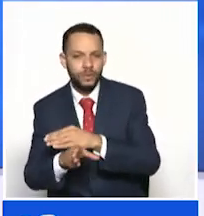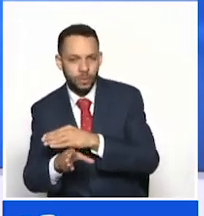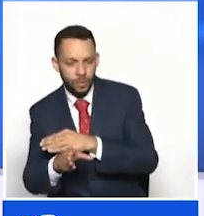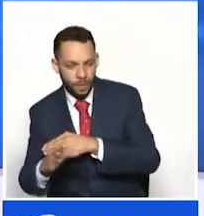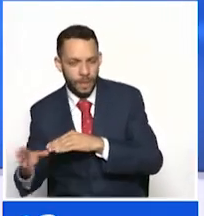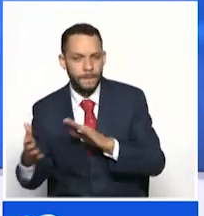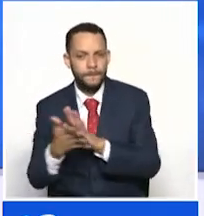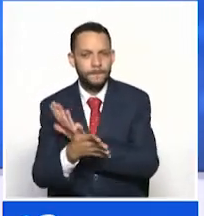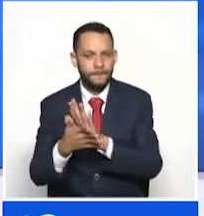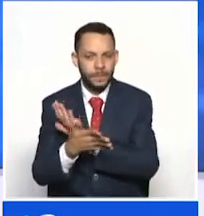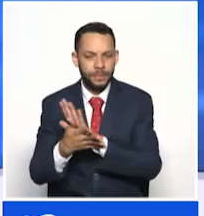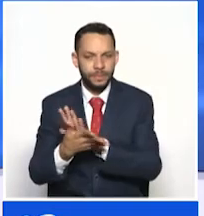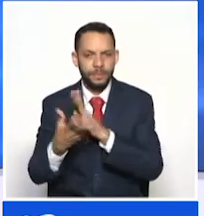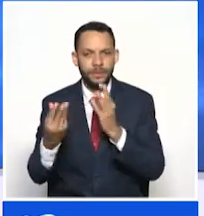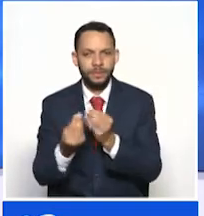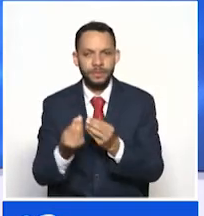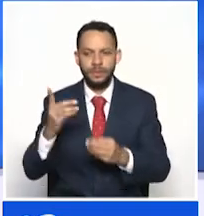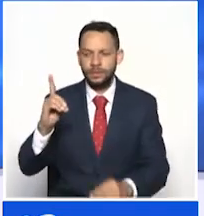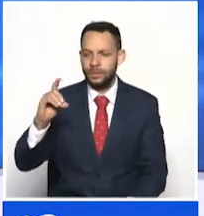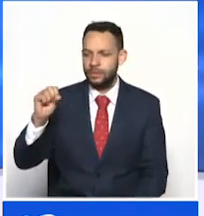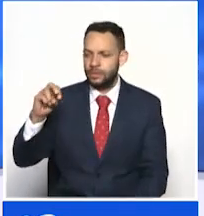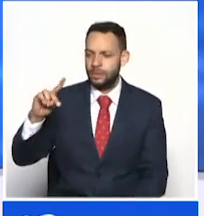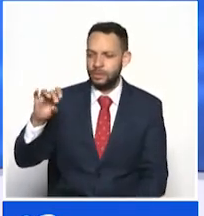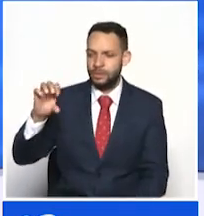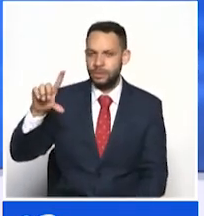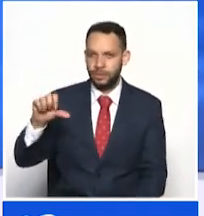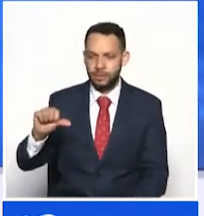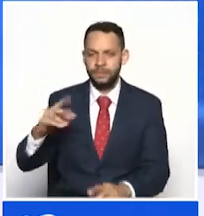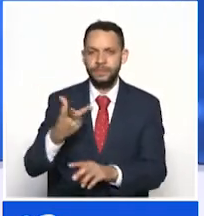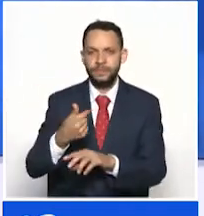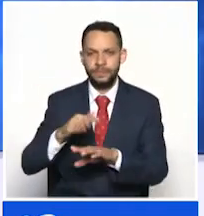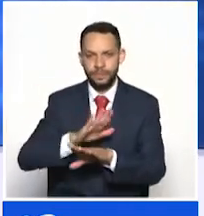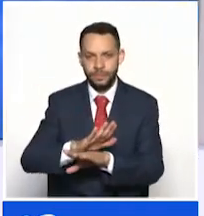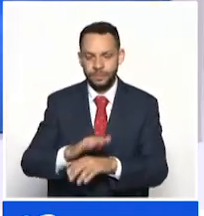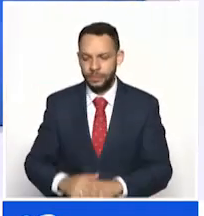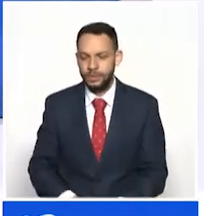se muevan porque ya viene mi compañera Daniela Morales con su sección Sin Estrés